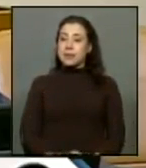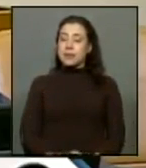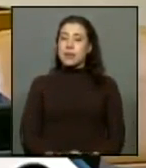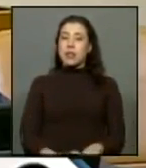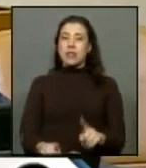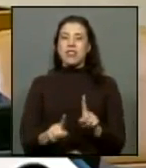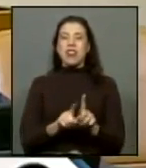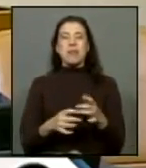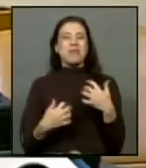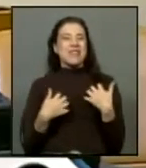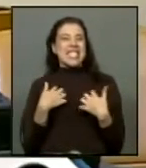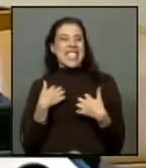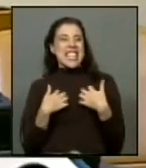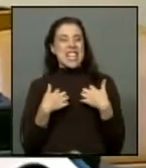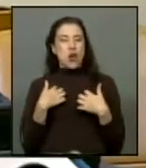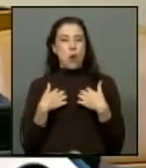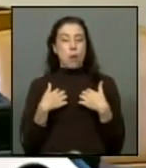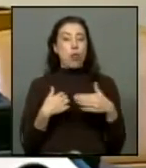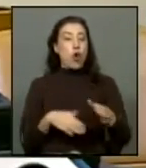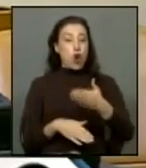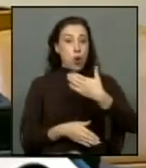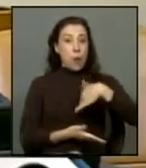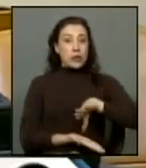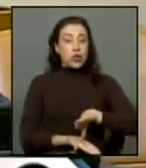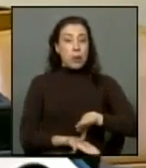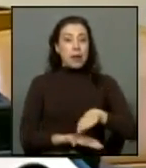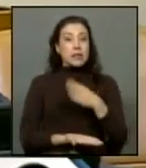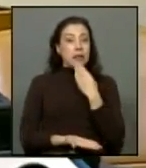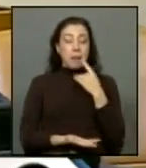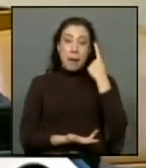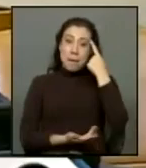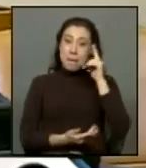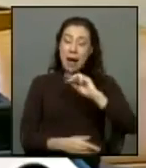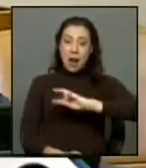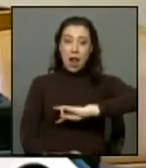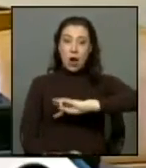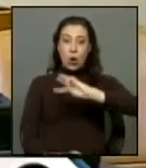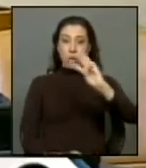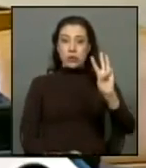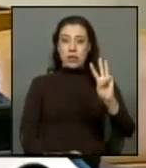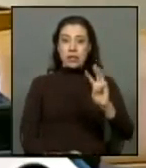incómodos en nuestro país incluso para la misma concertación